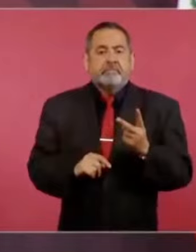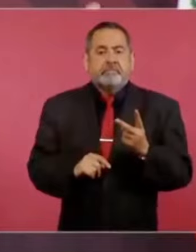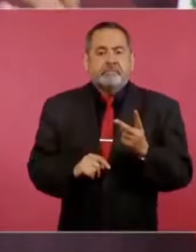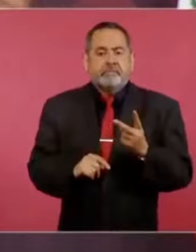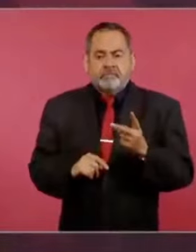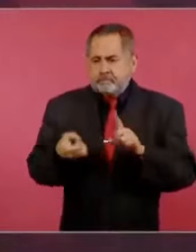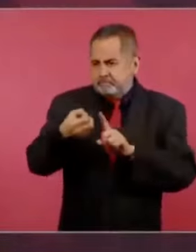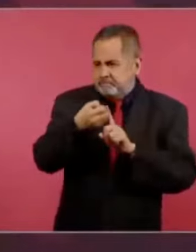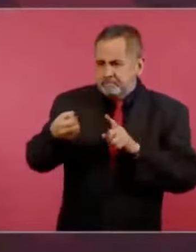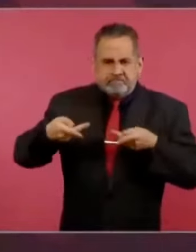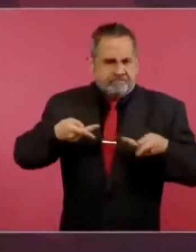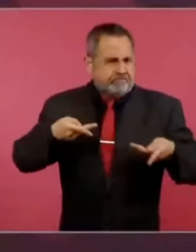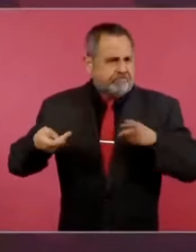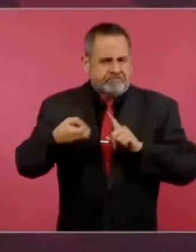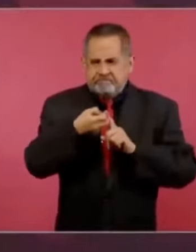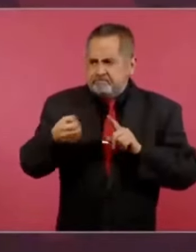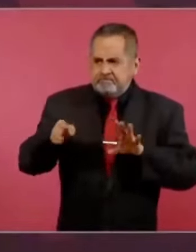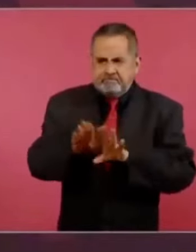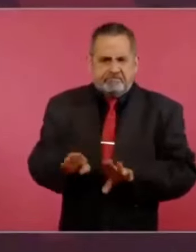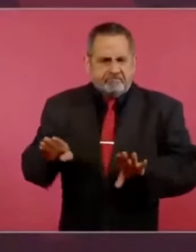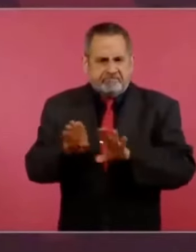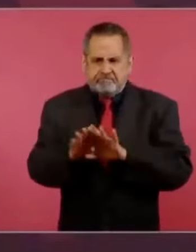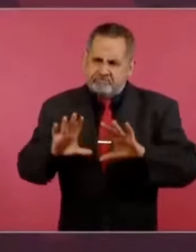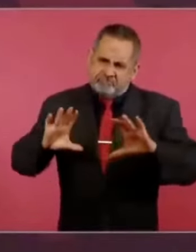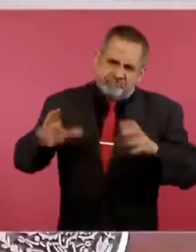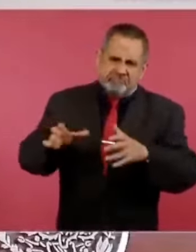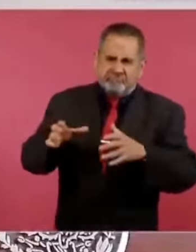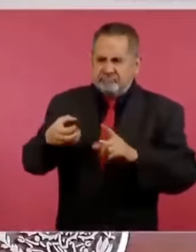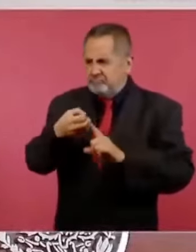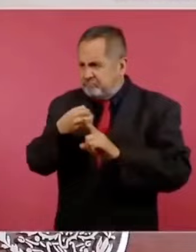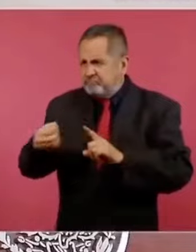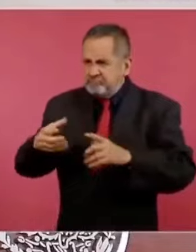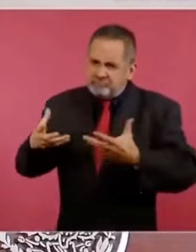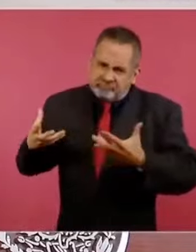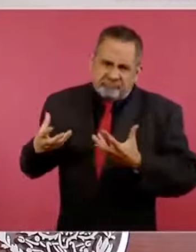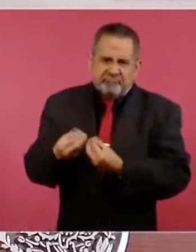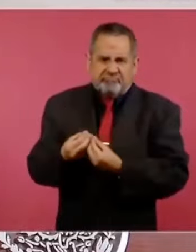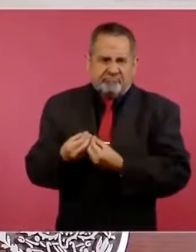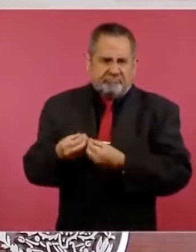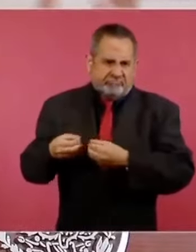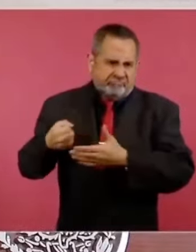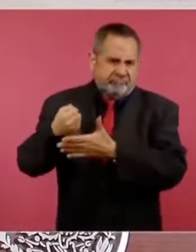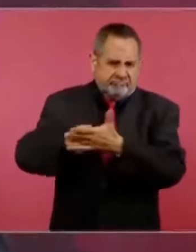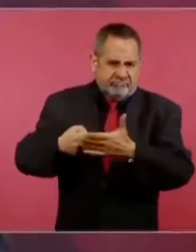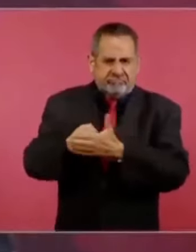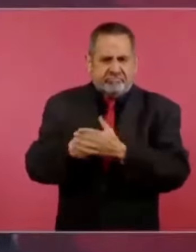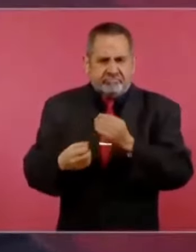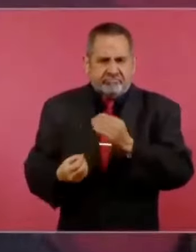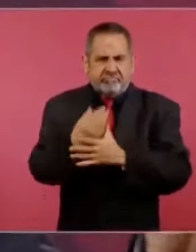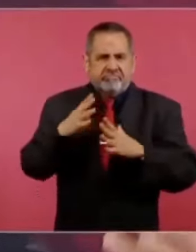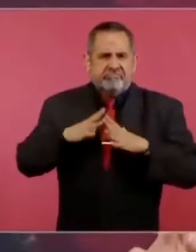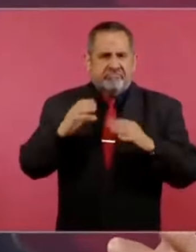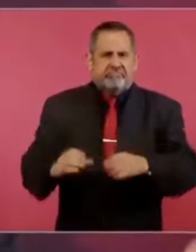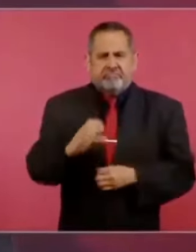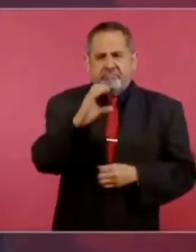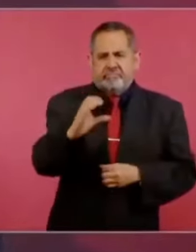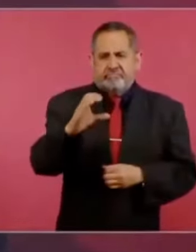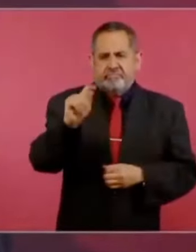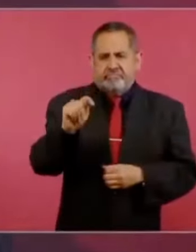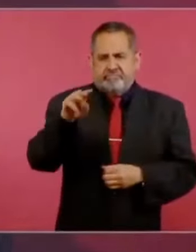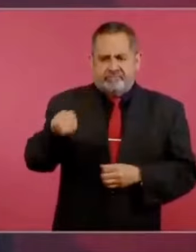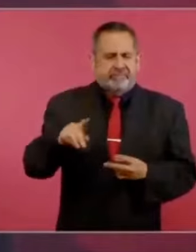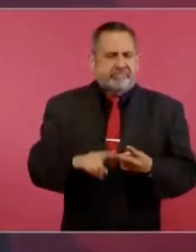organizan las masas, surge la CTM, surge la CNC,